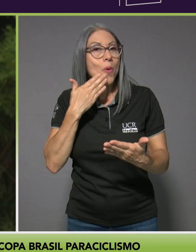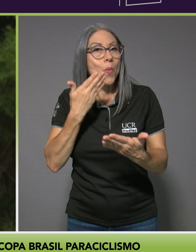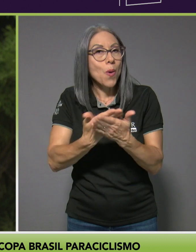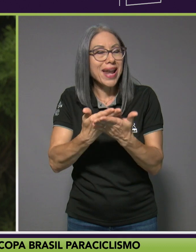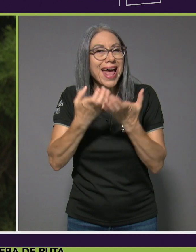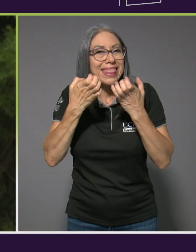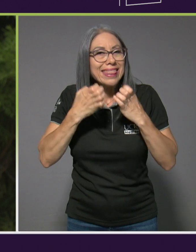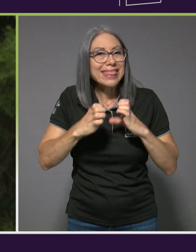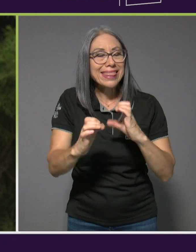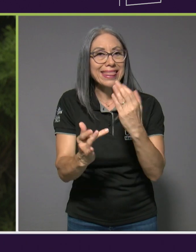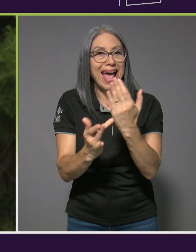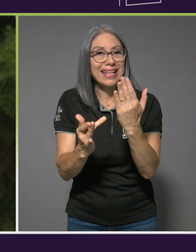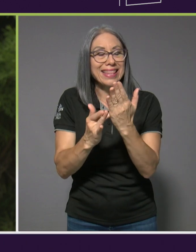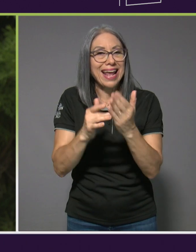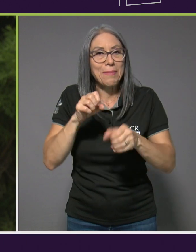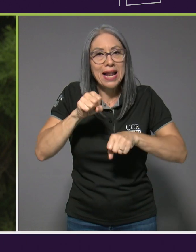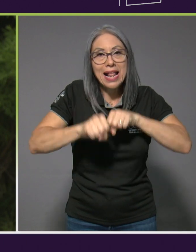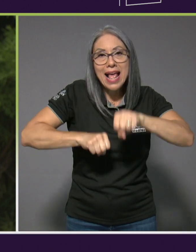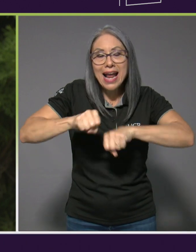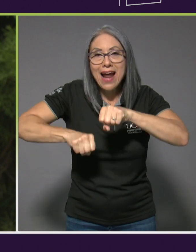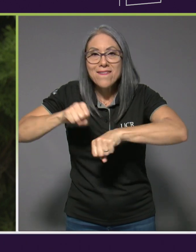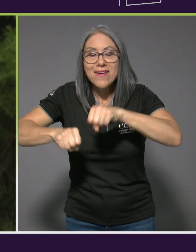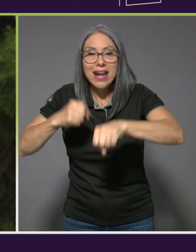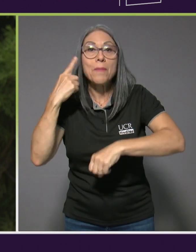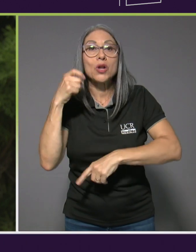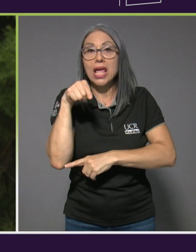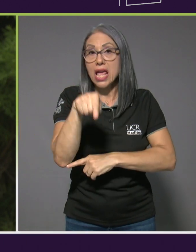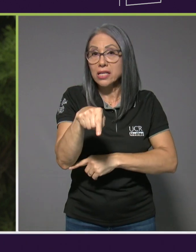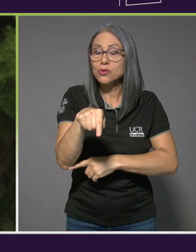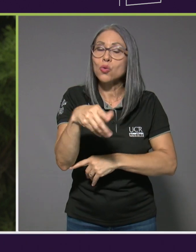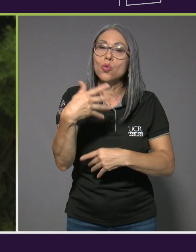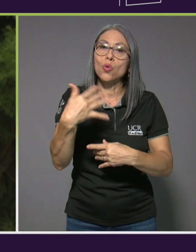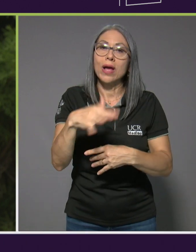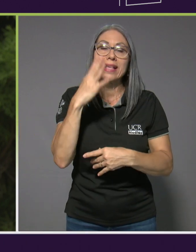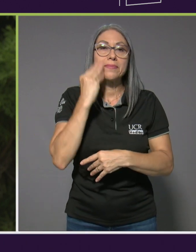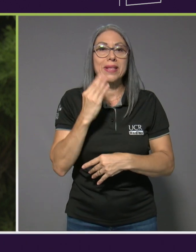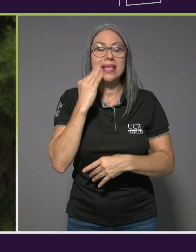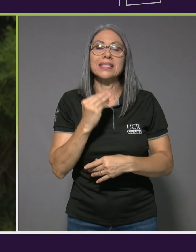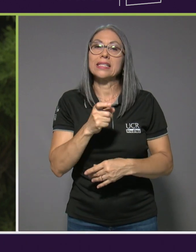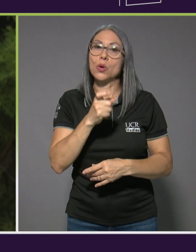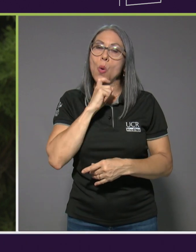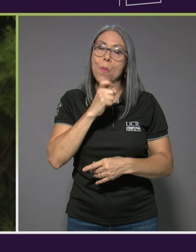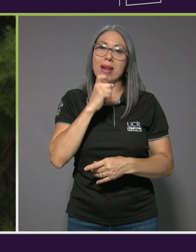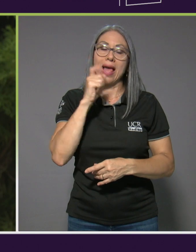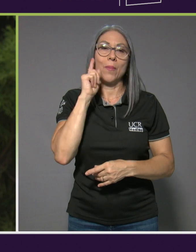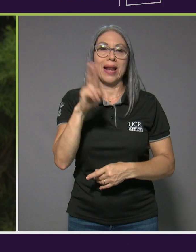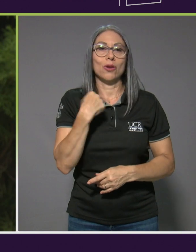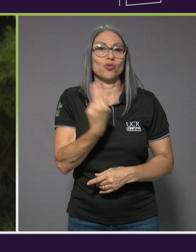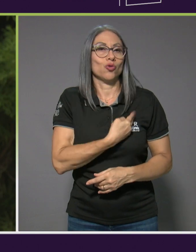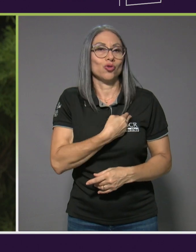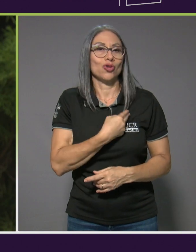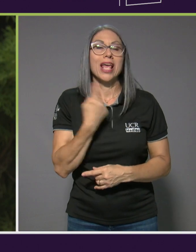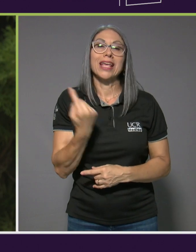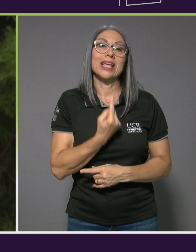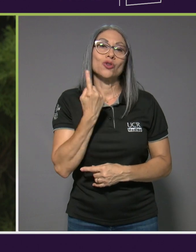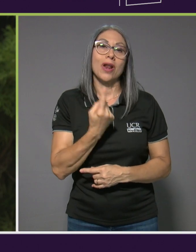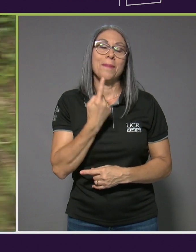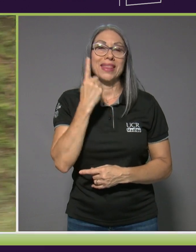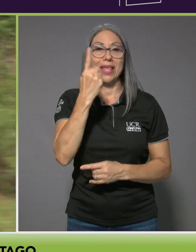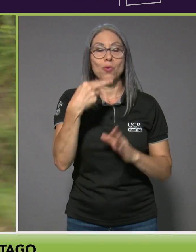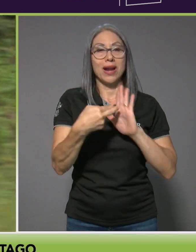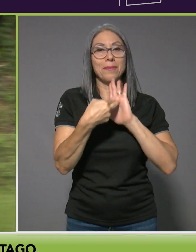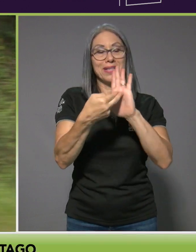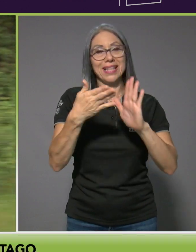porque eso va ser bastante complicado, digamos, para nosotros que solo vamos a tener una representación en mi